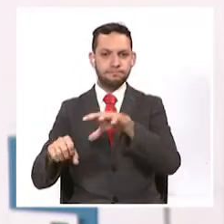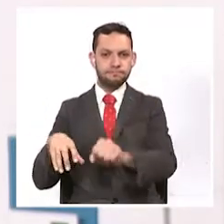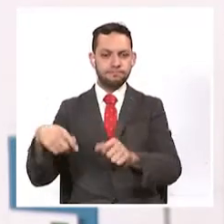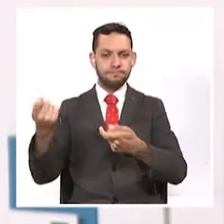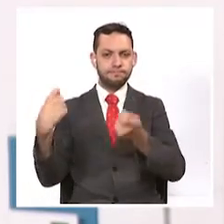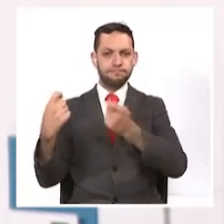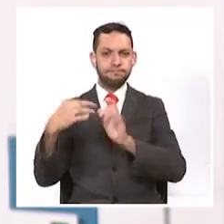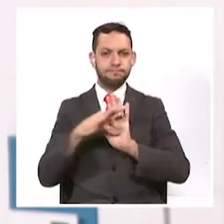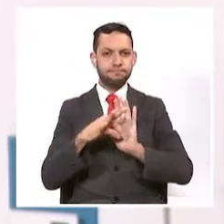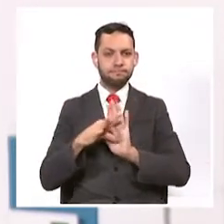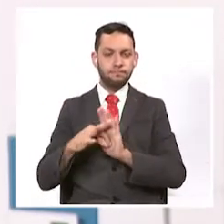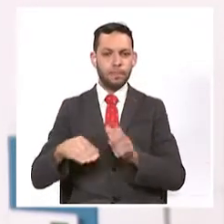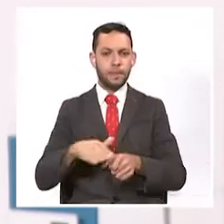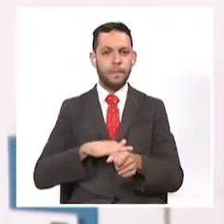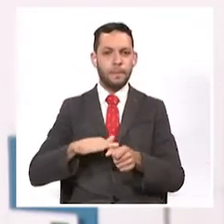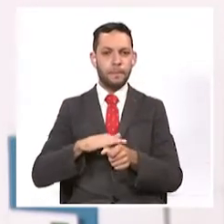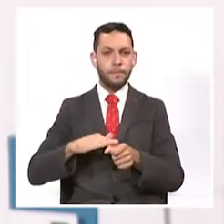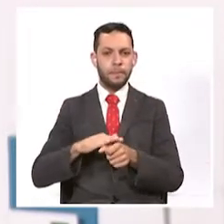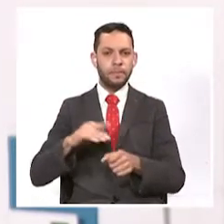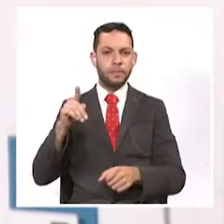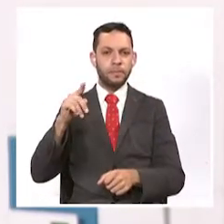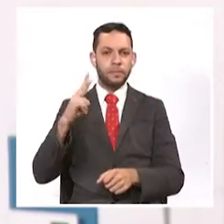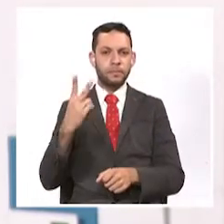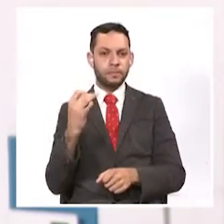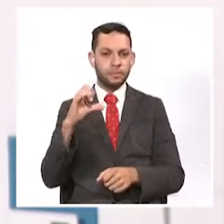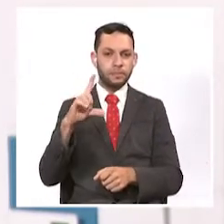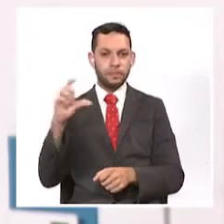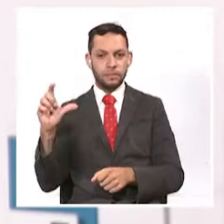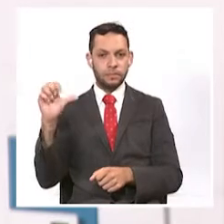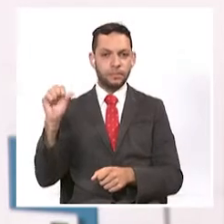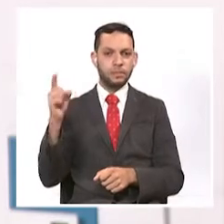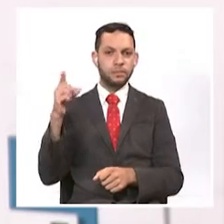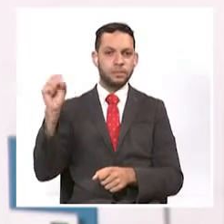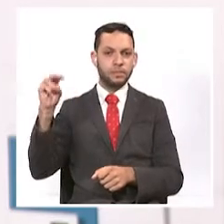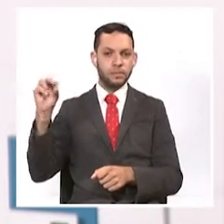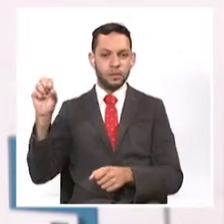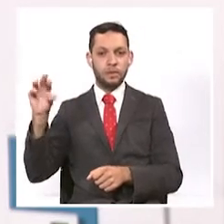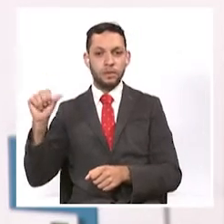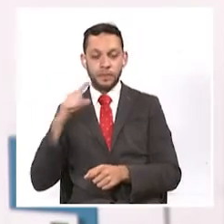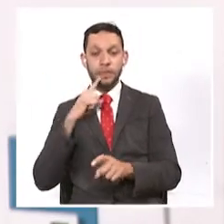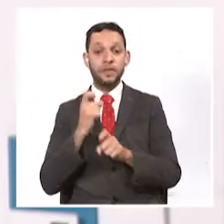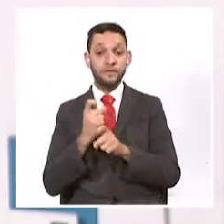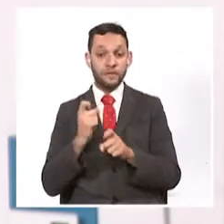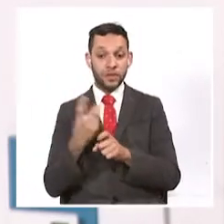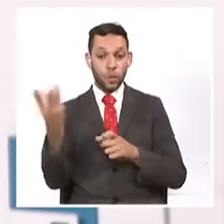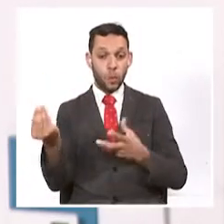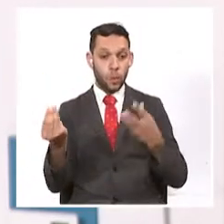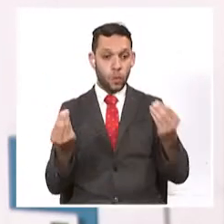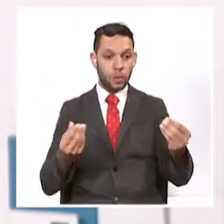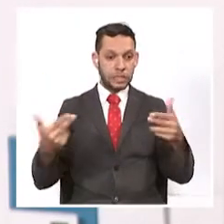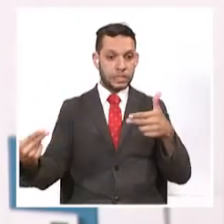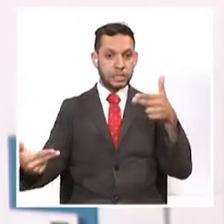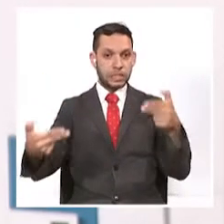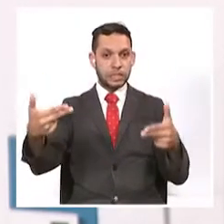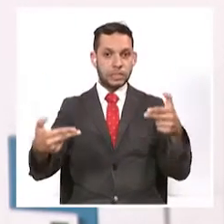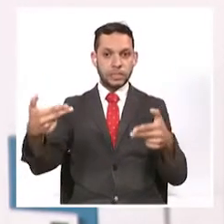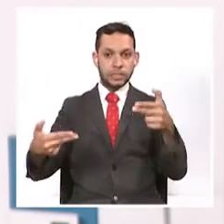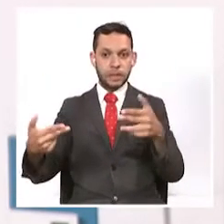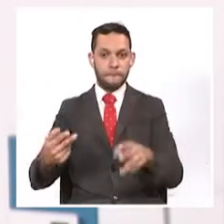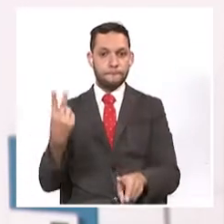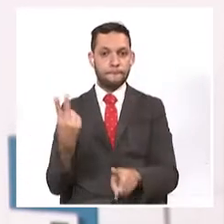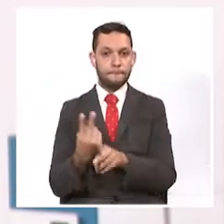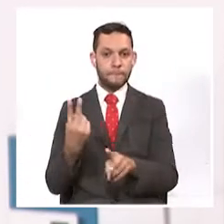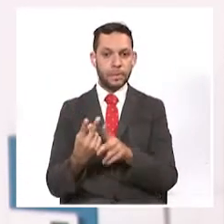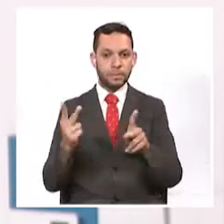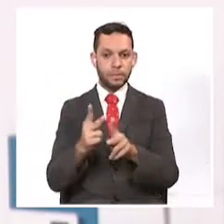Esta vez, Villa Santana es la zona donde, al parecer, se están presentando nuevas fronteras invisibles que, por demás, ocasionan mayor inseguridad. Laura